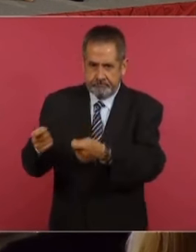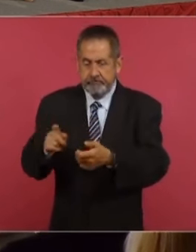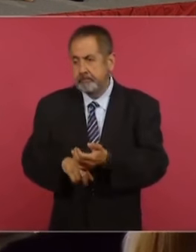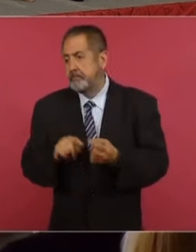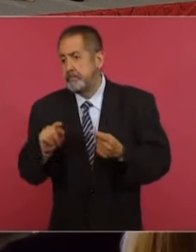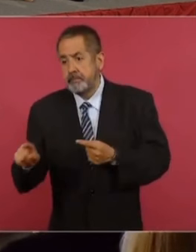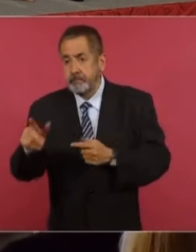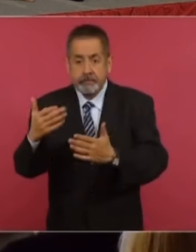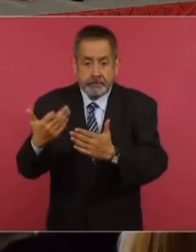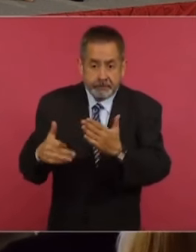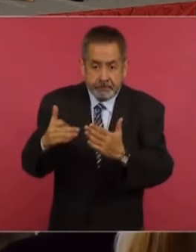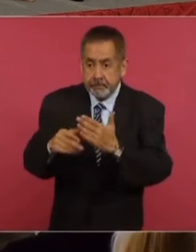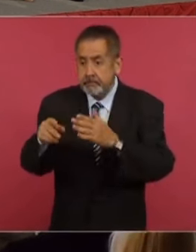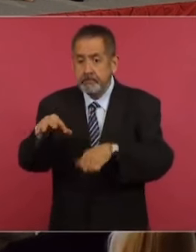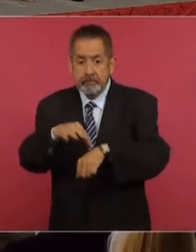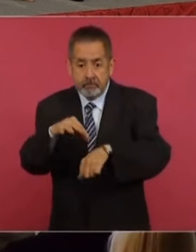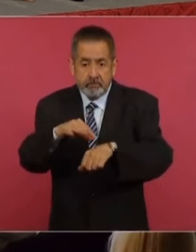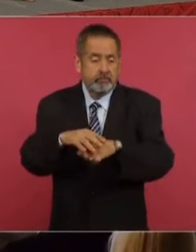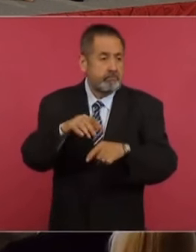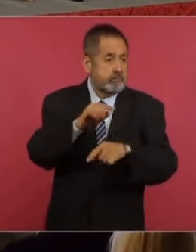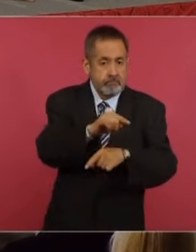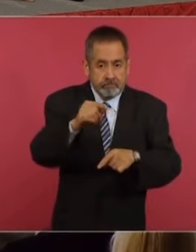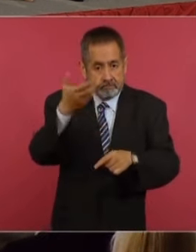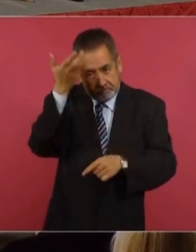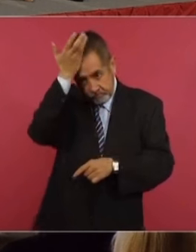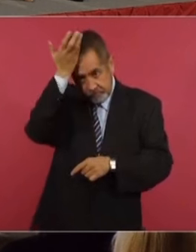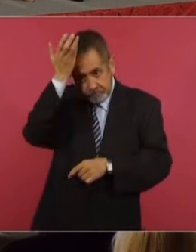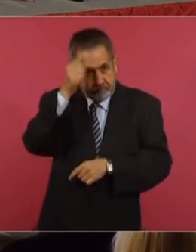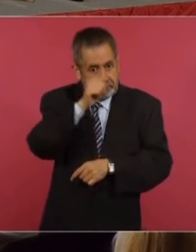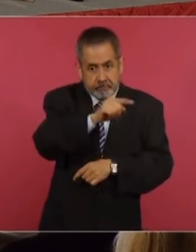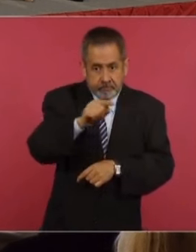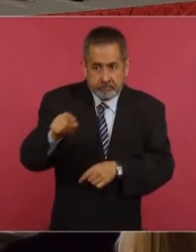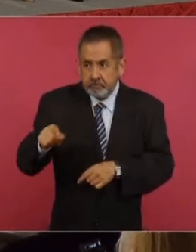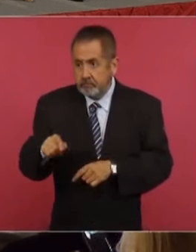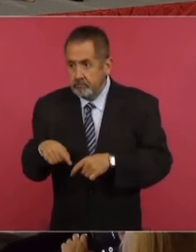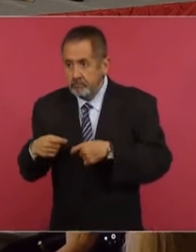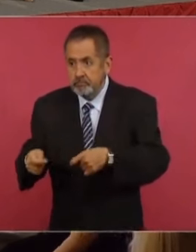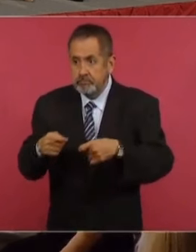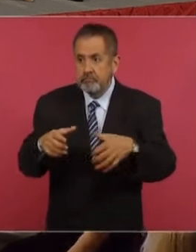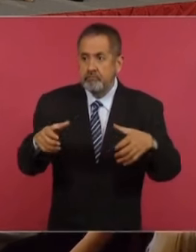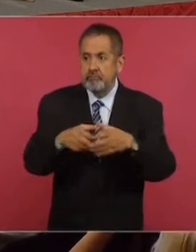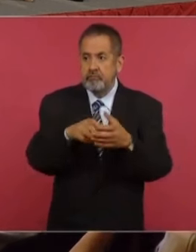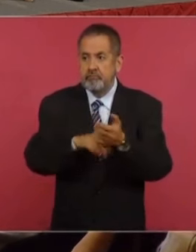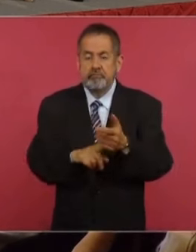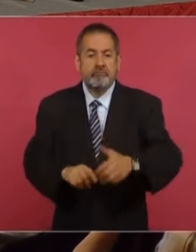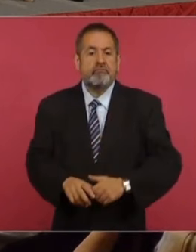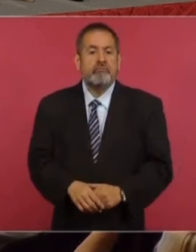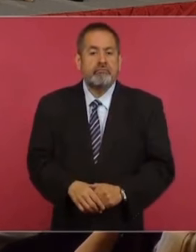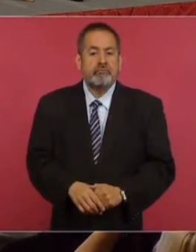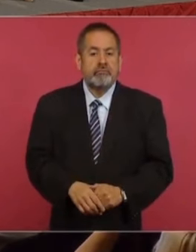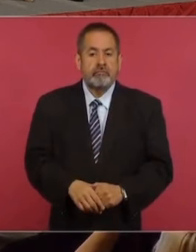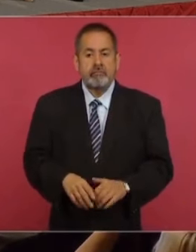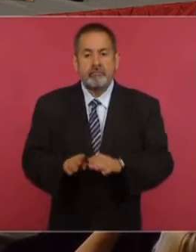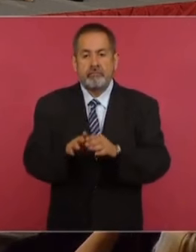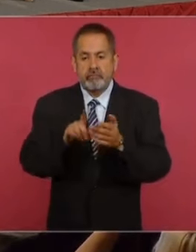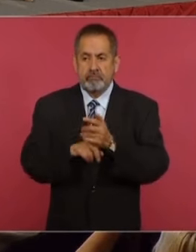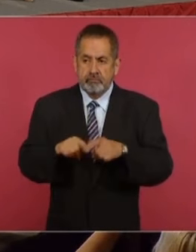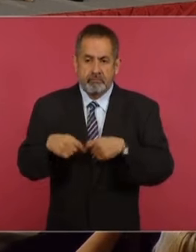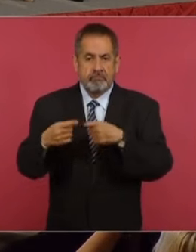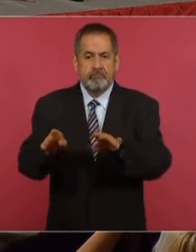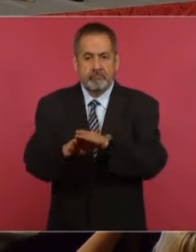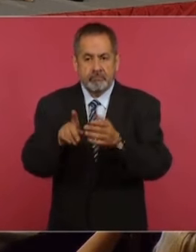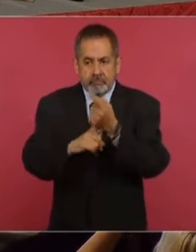falta más médicos generales, enfermeras y sobre todo médicas y médicos especialistas. Y desde luego el abasto de